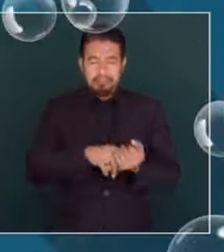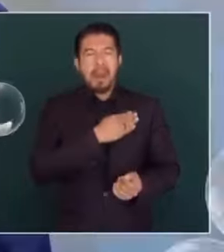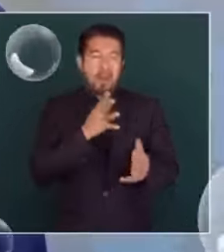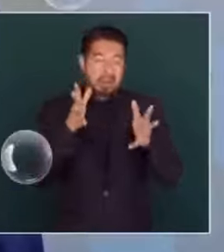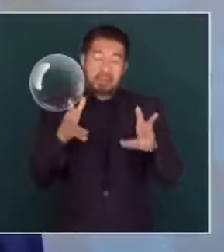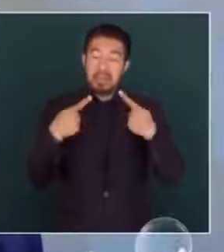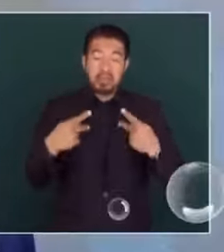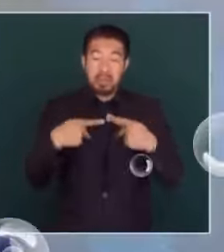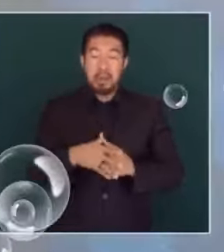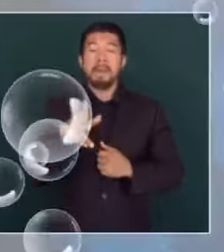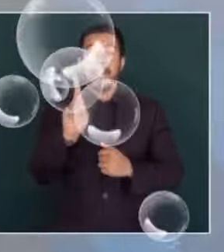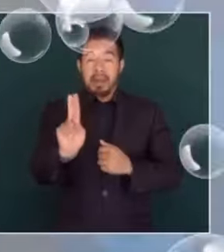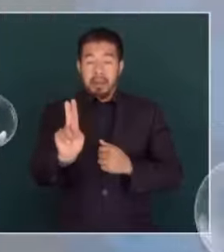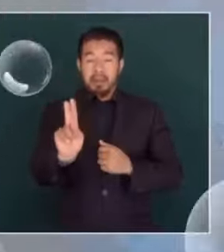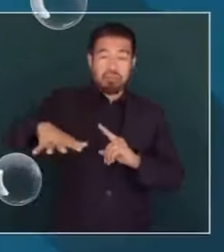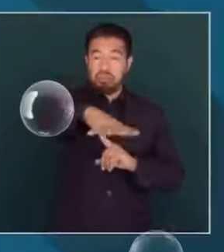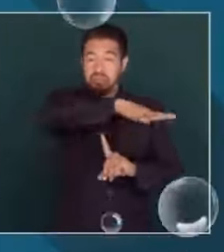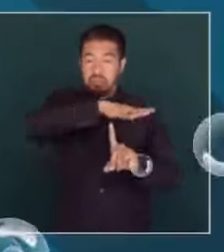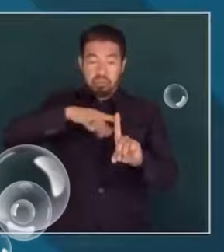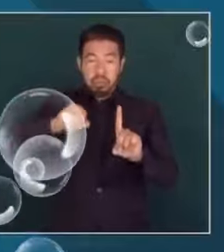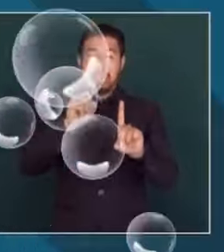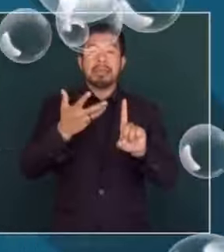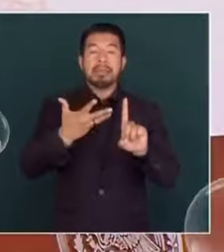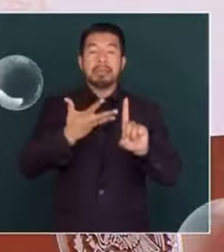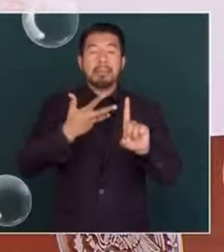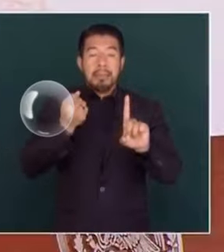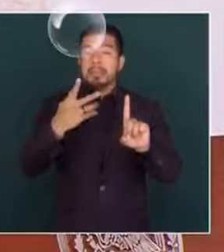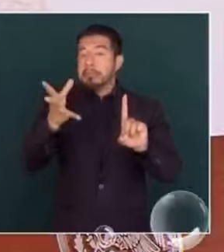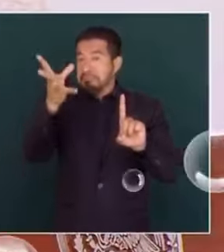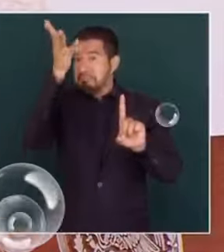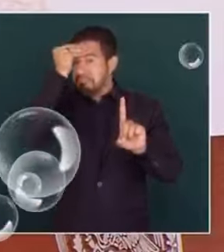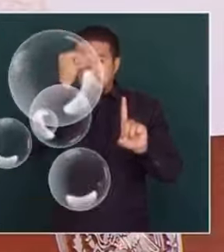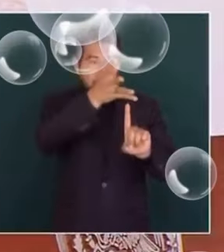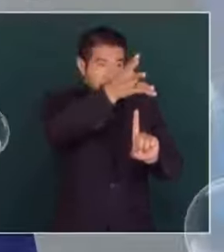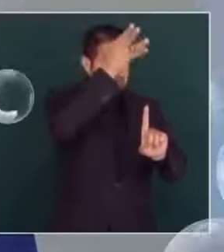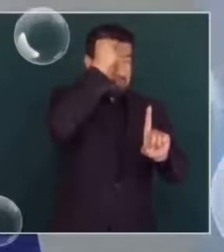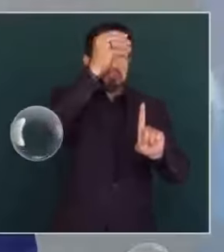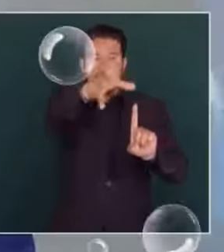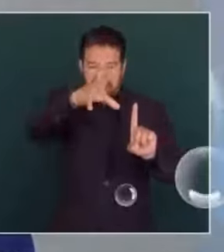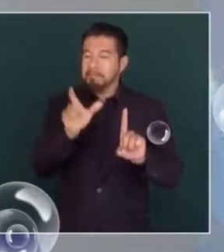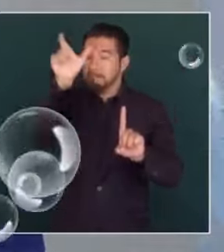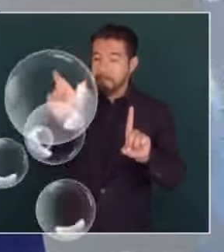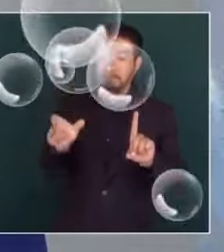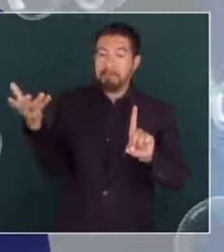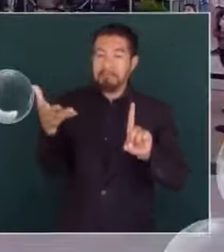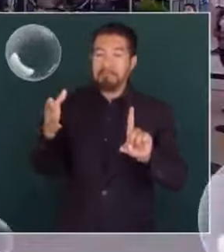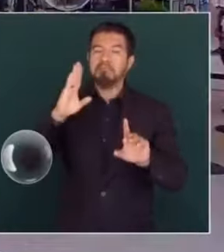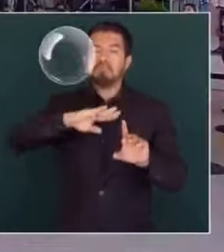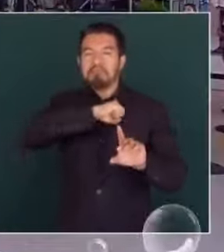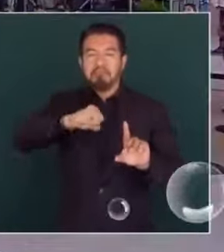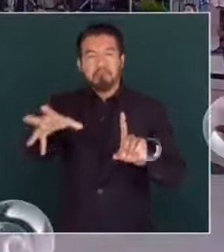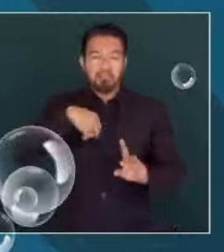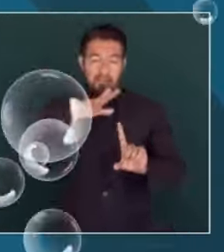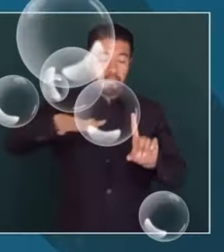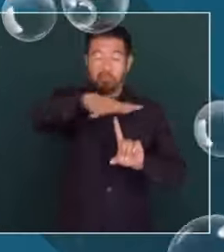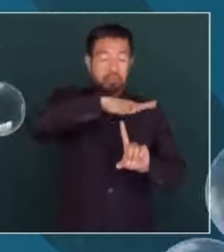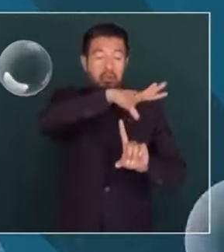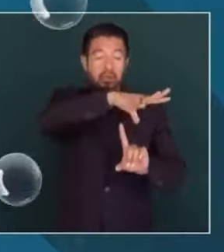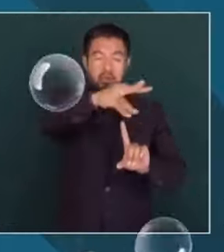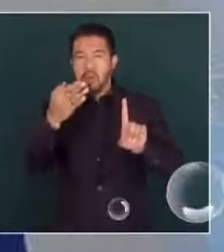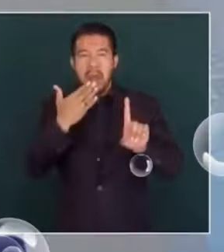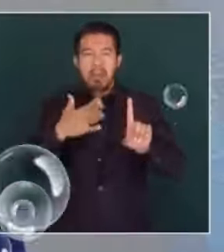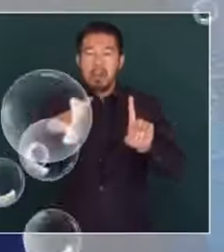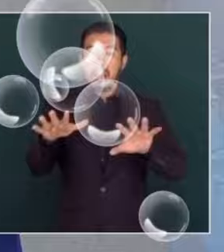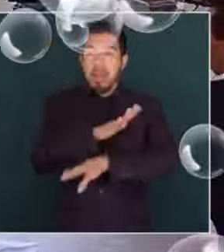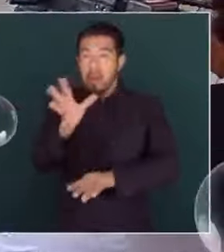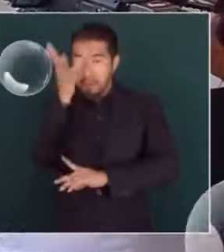buenos, pero las circunstancias llevan a algunos a tomar el camino de las conductas antisociales. Entonces hay que cambiar las circunstancias para que todos